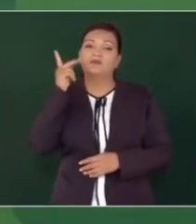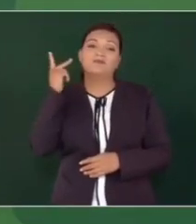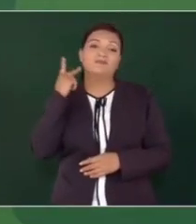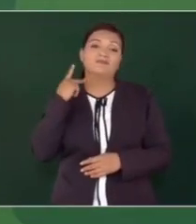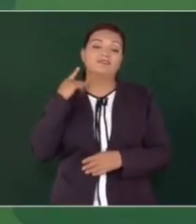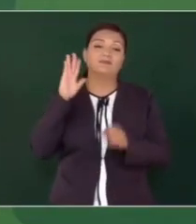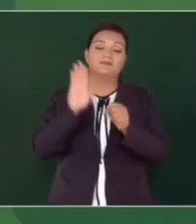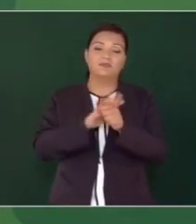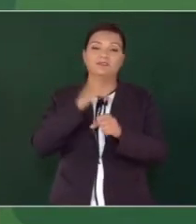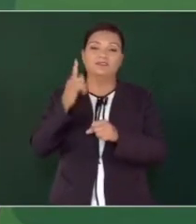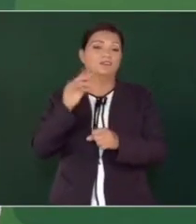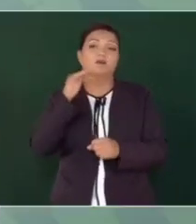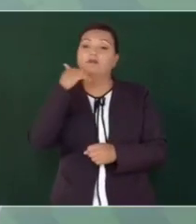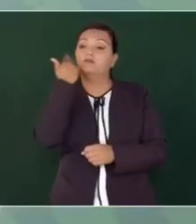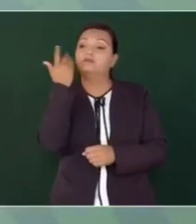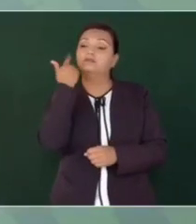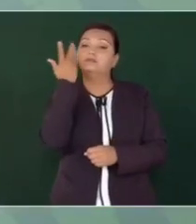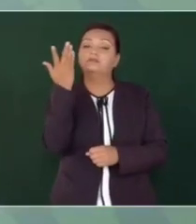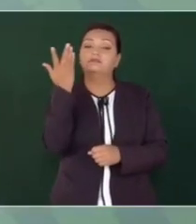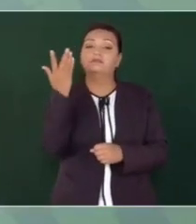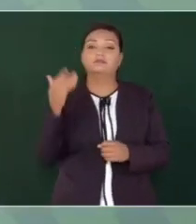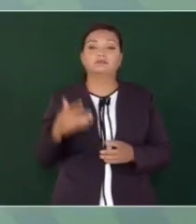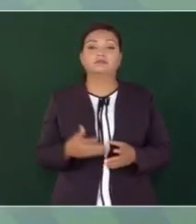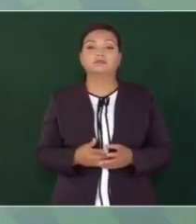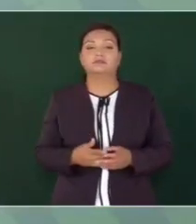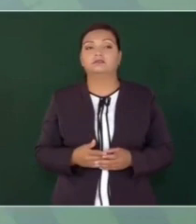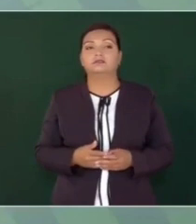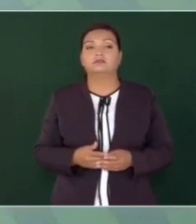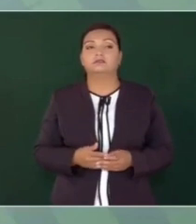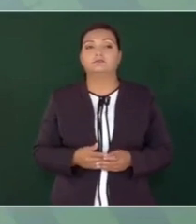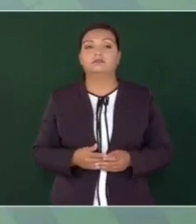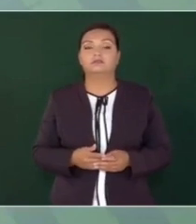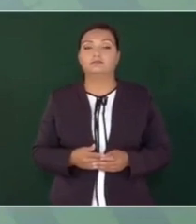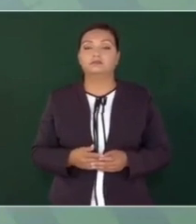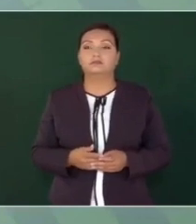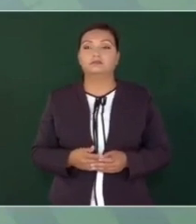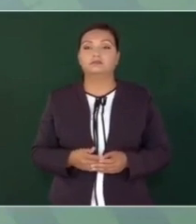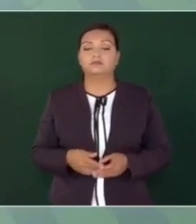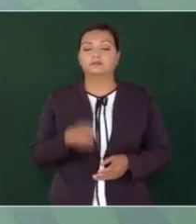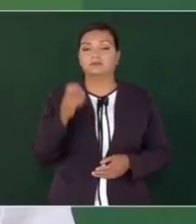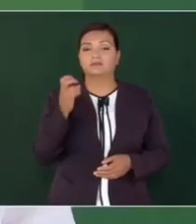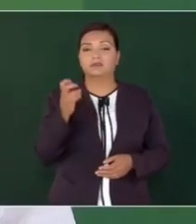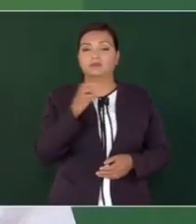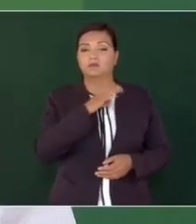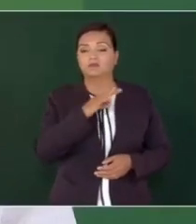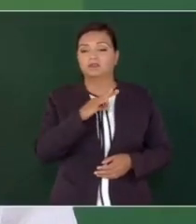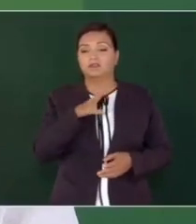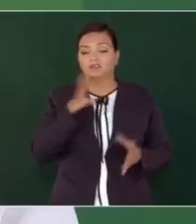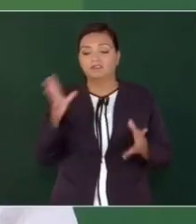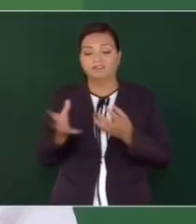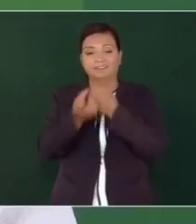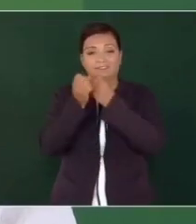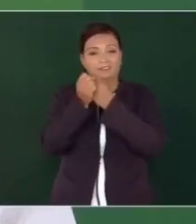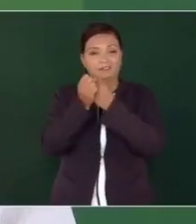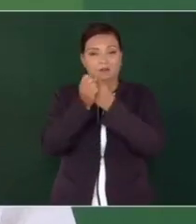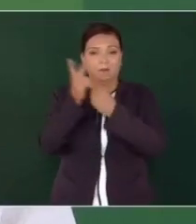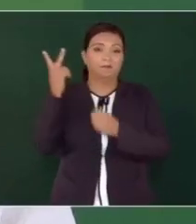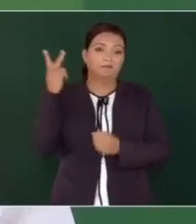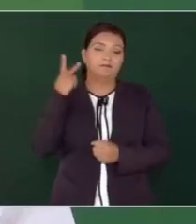Porque no querían que se recuperara el petróleo,